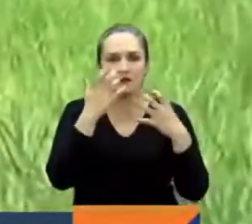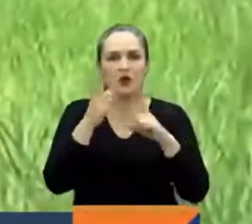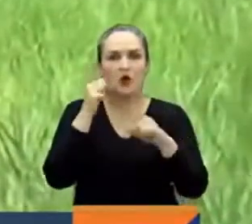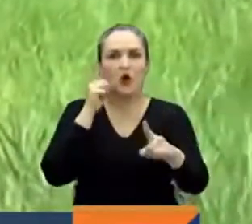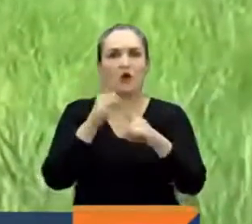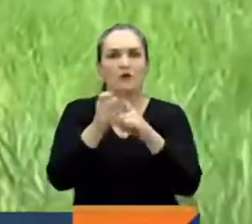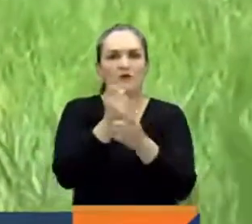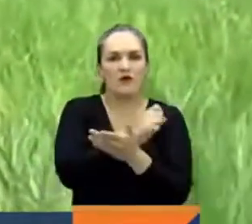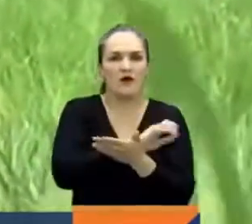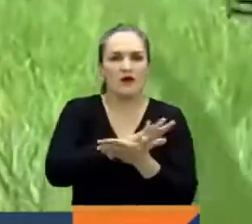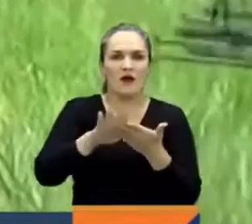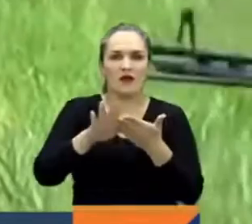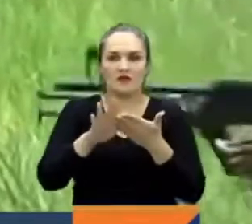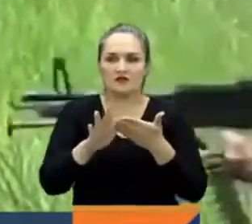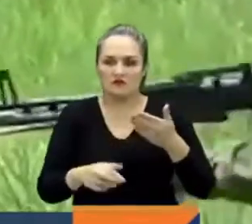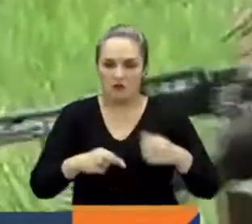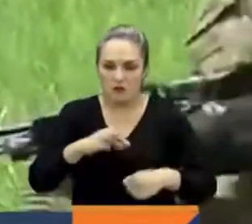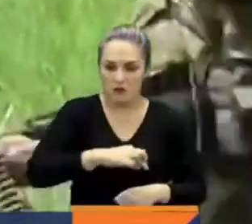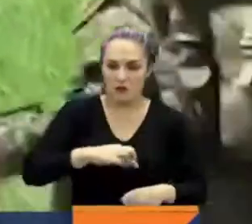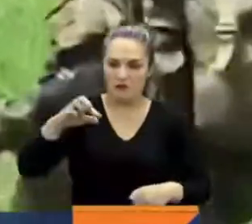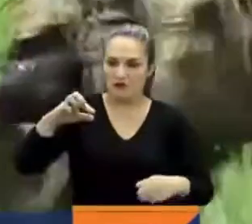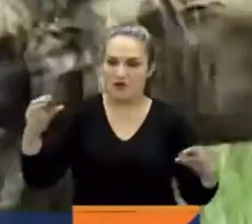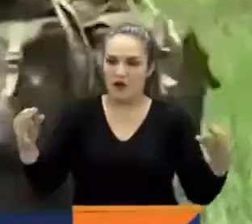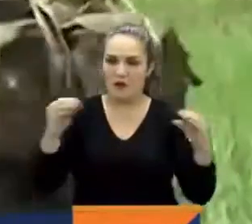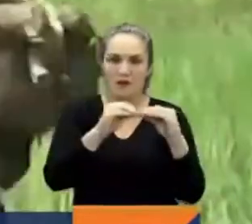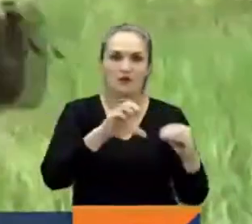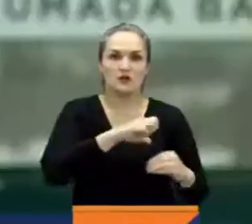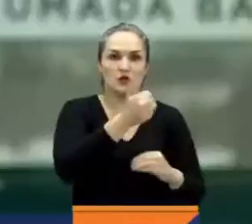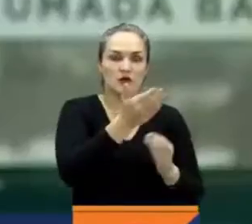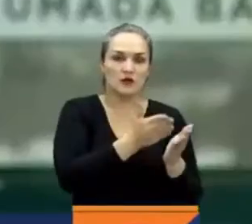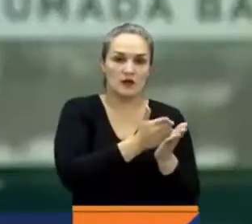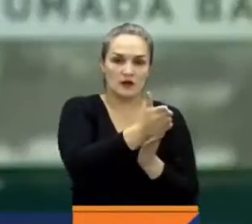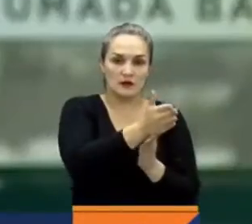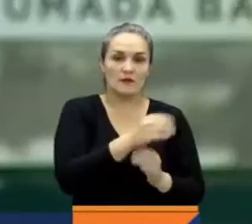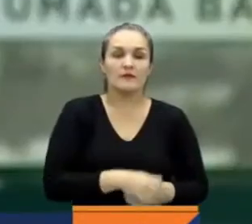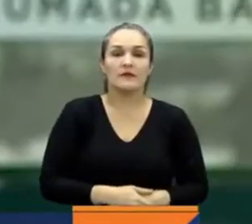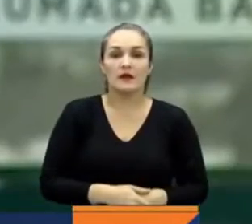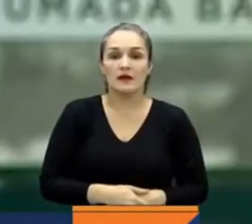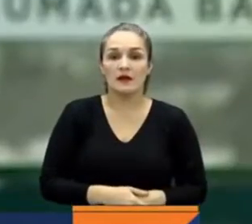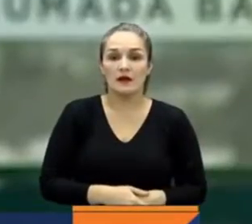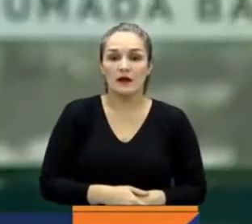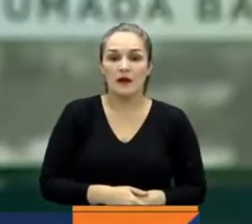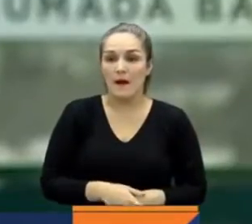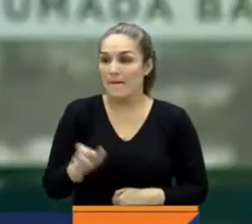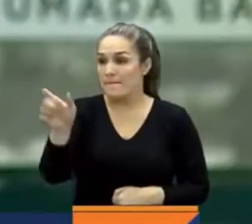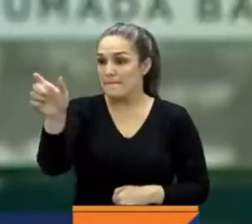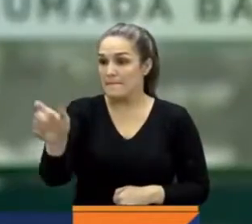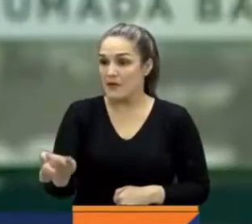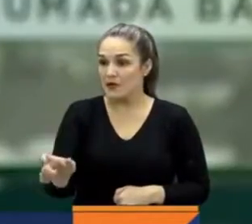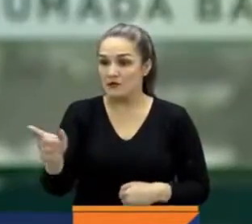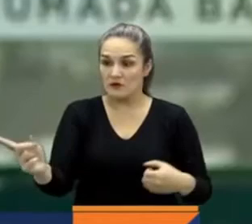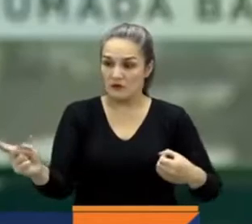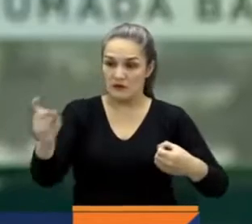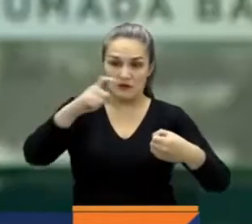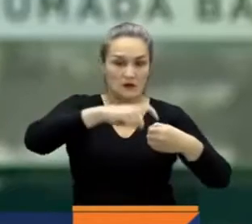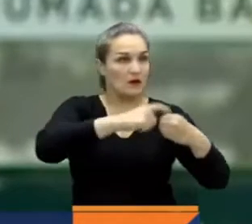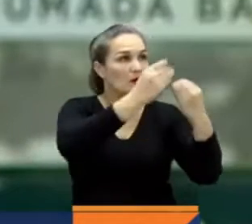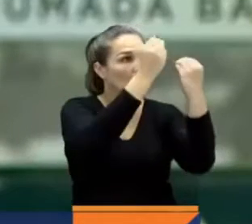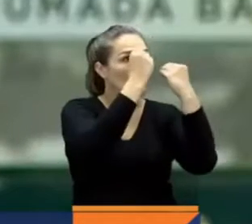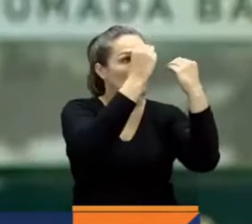complementaria a la militar. Que toda persona que entre, esa persona pueda lograr la educación